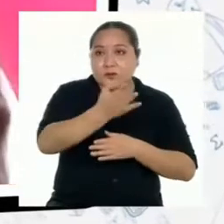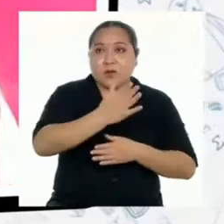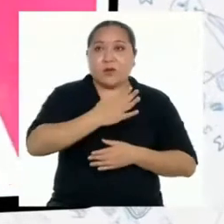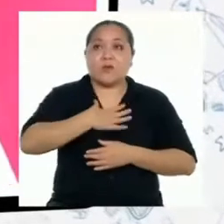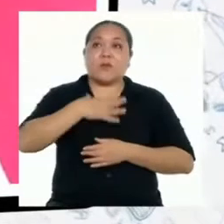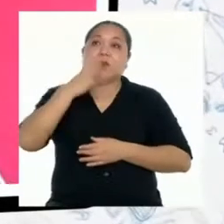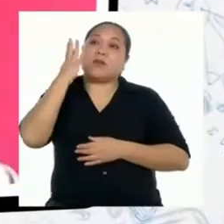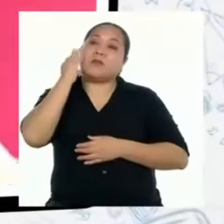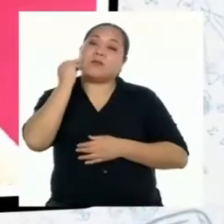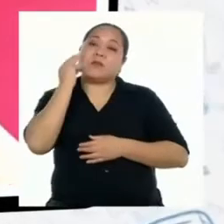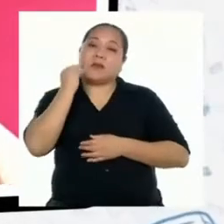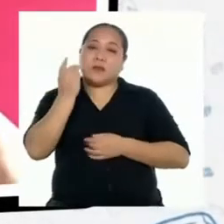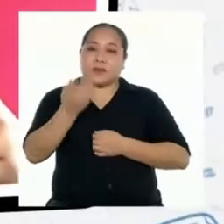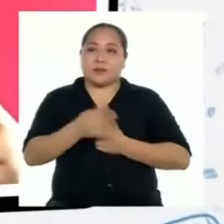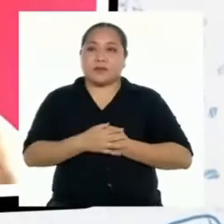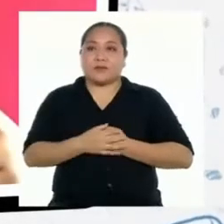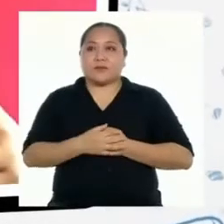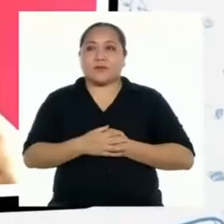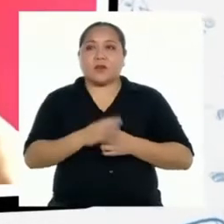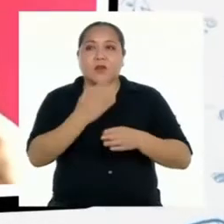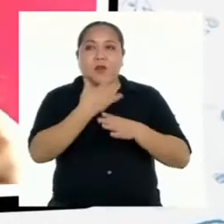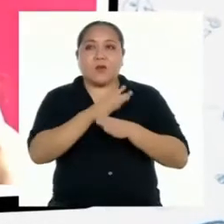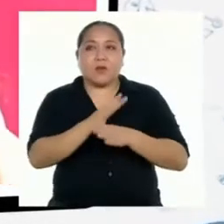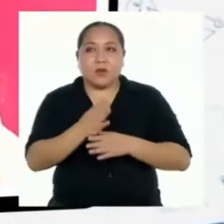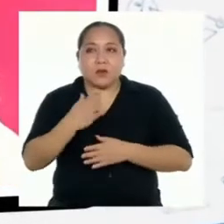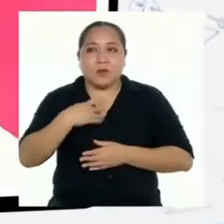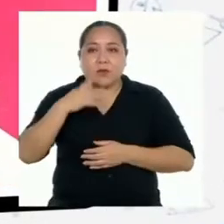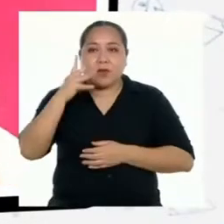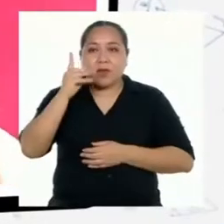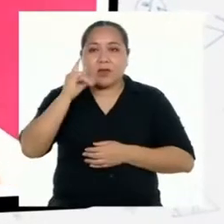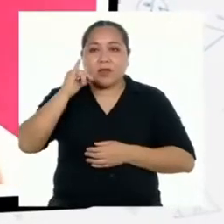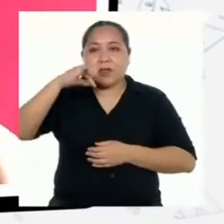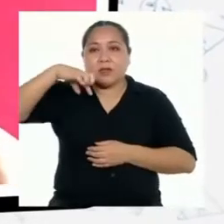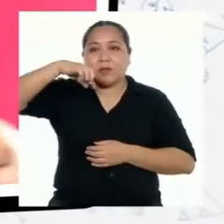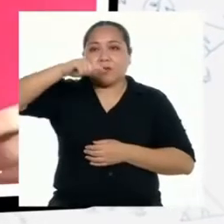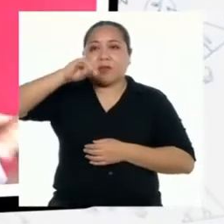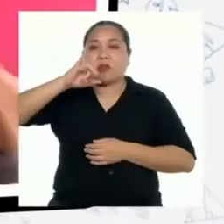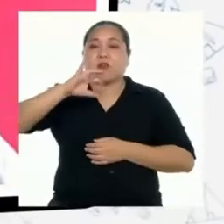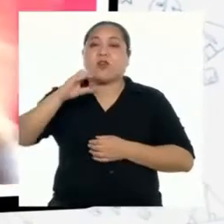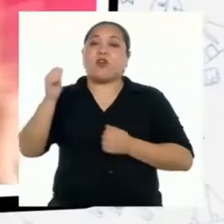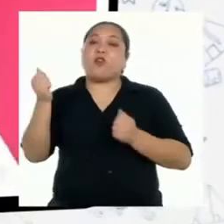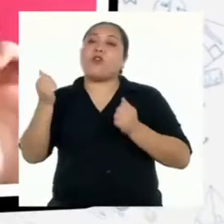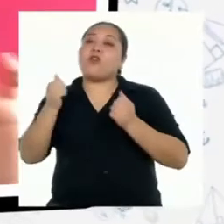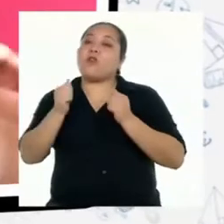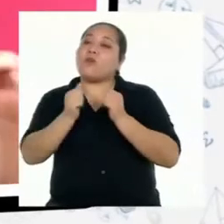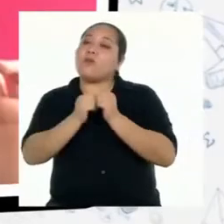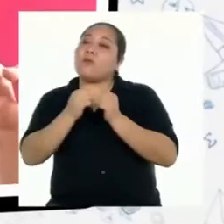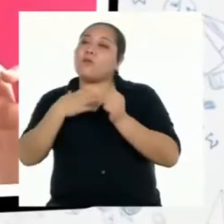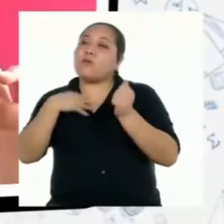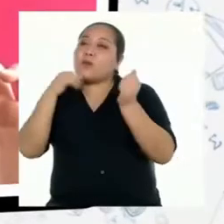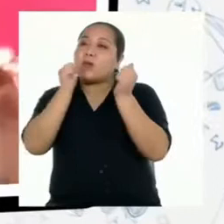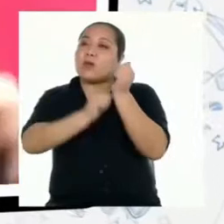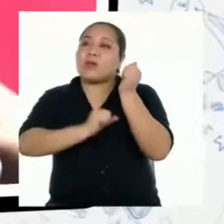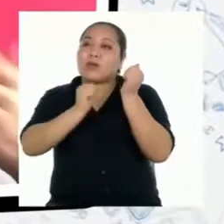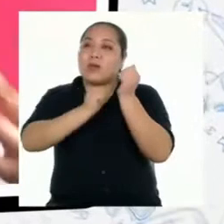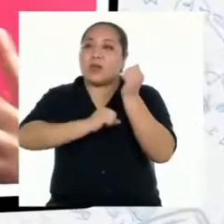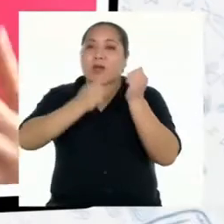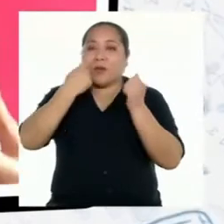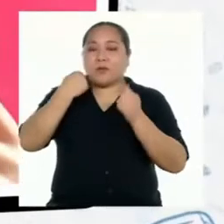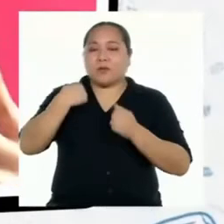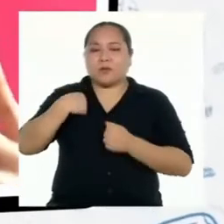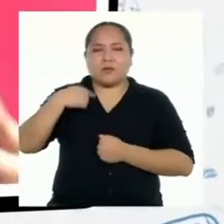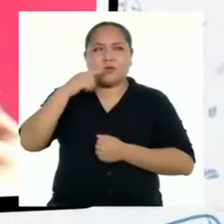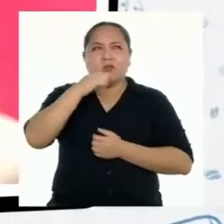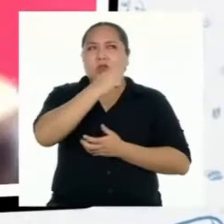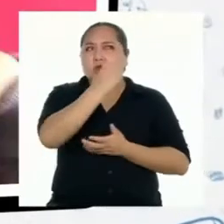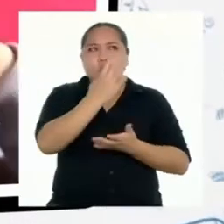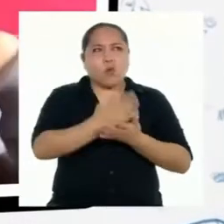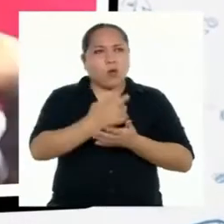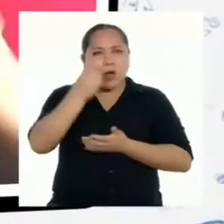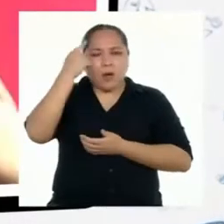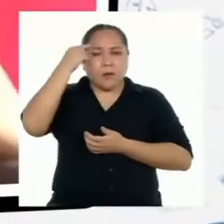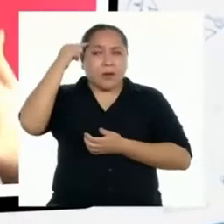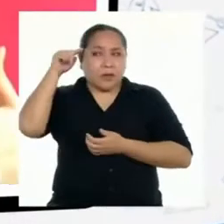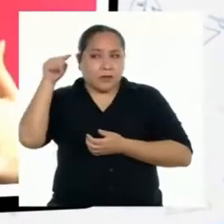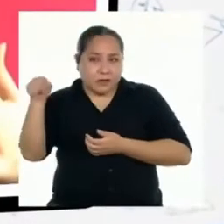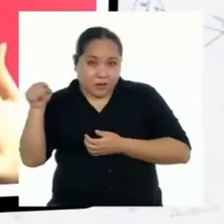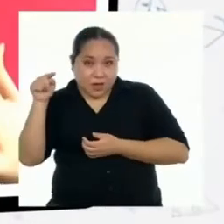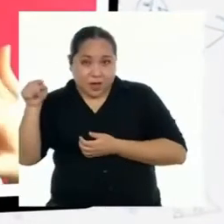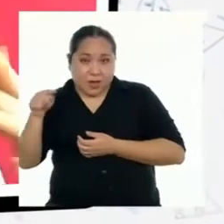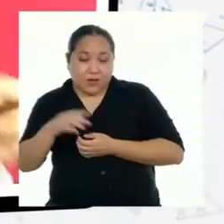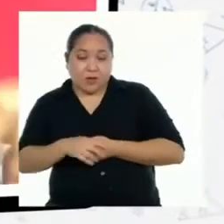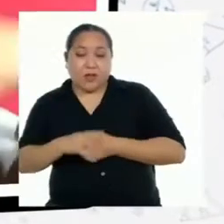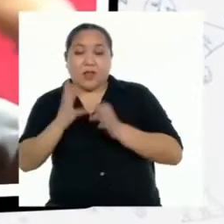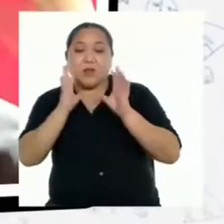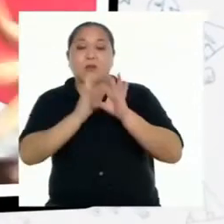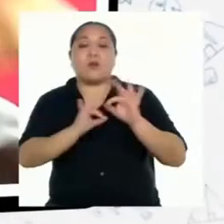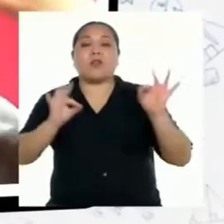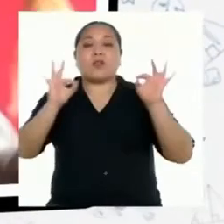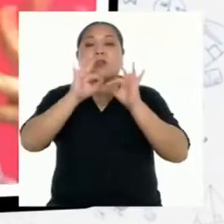experiencia. Compartí mi díptico con mi hermano, y me dijo que nunca se había puesto a pensar en la importancia de